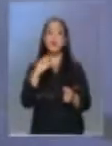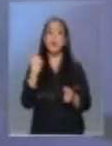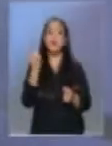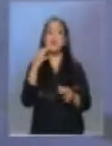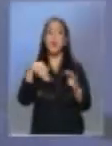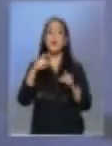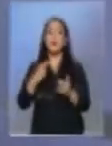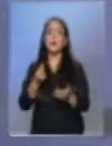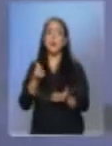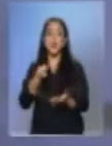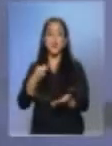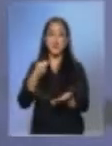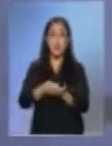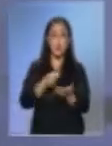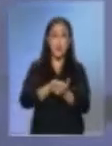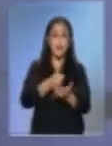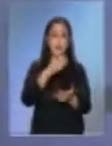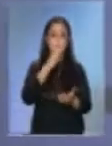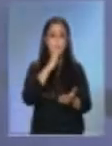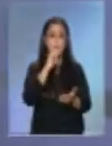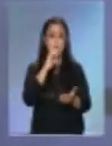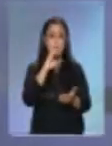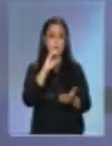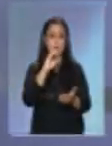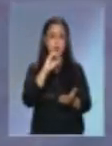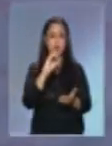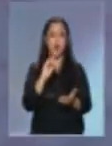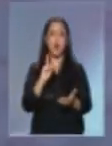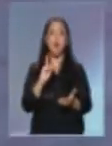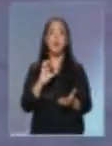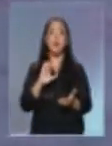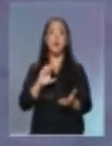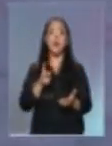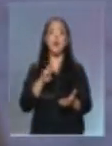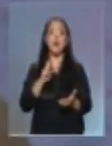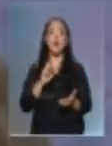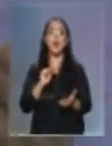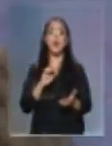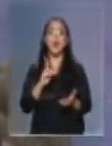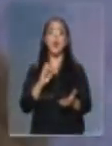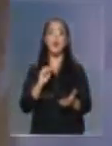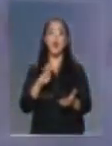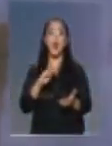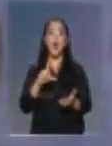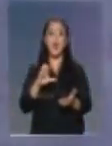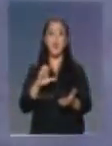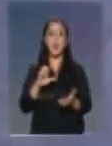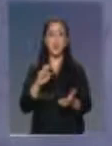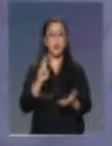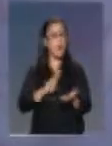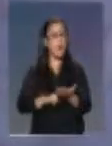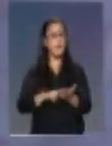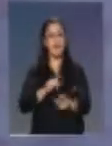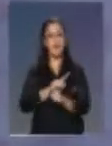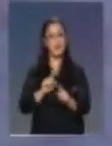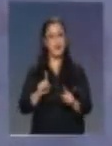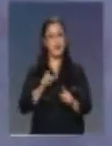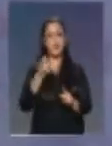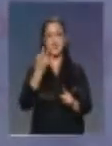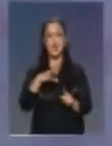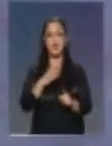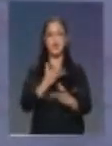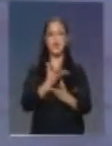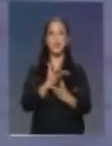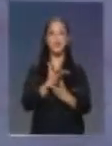compra como biodegradable, la verdad es que no son biodegradables, lo que hacen es despedazarse en pequeños